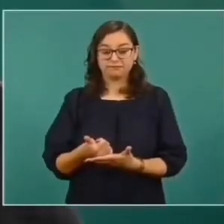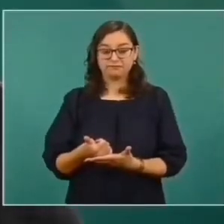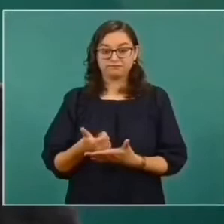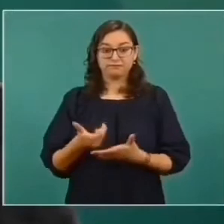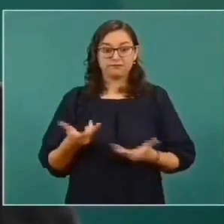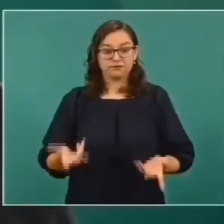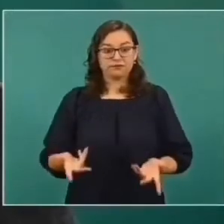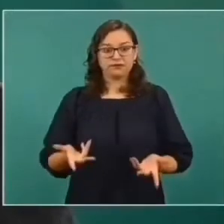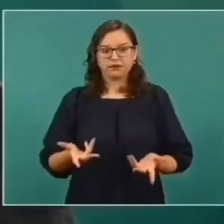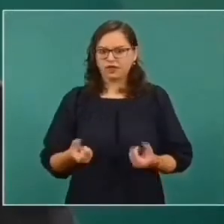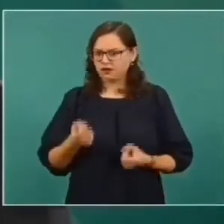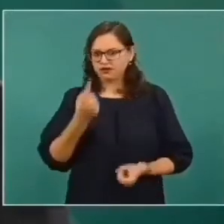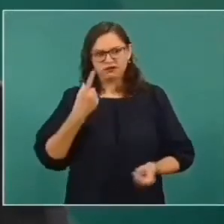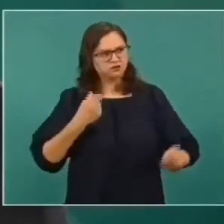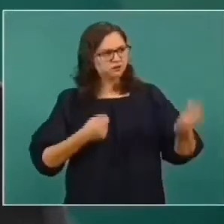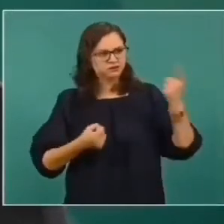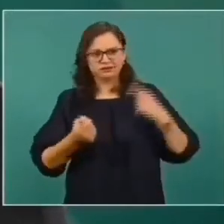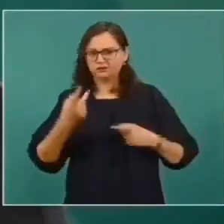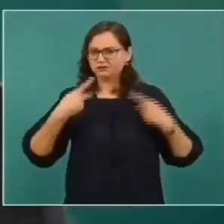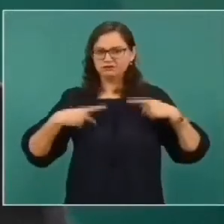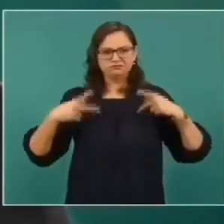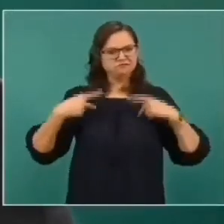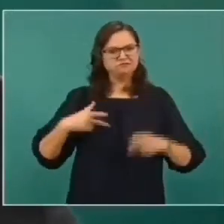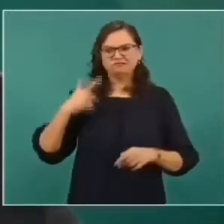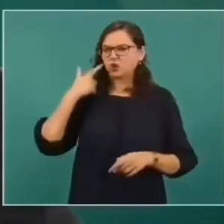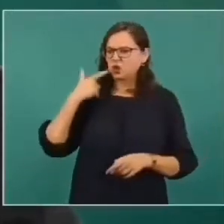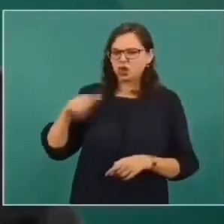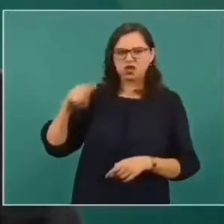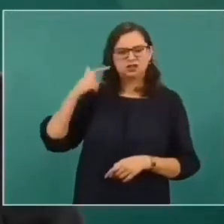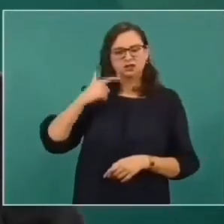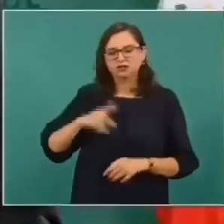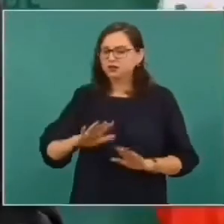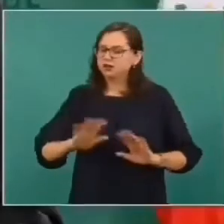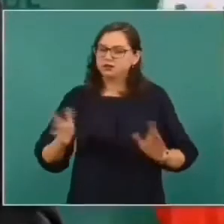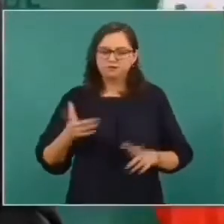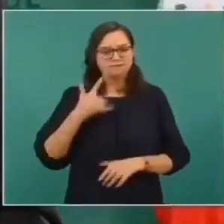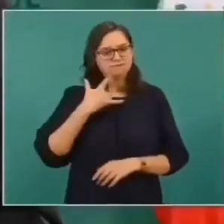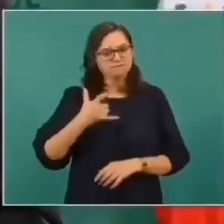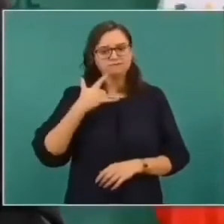había resistencias y se logró